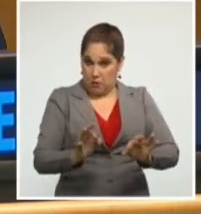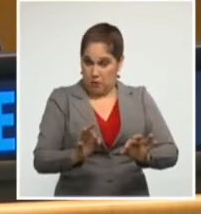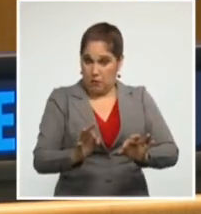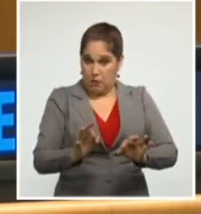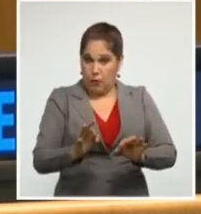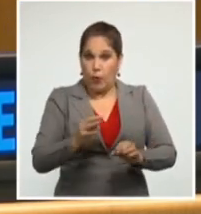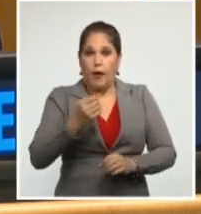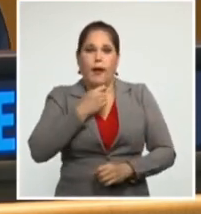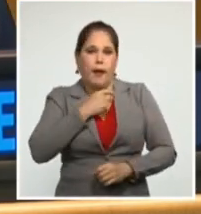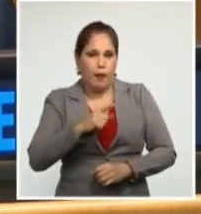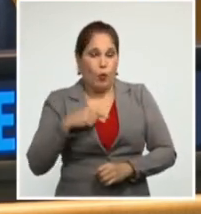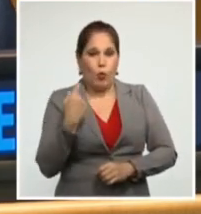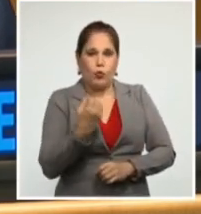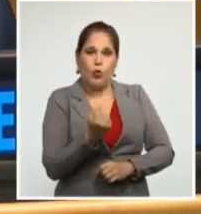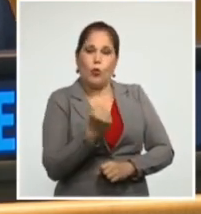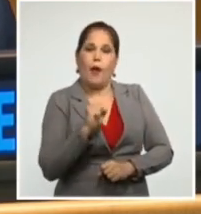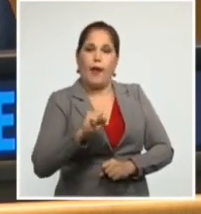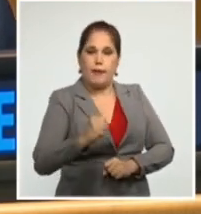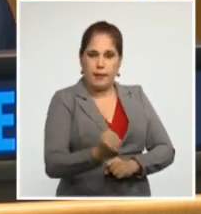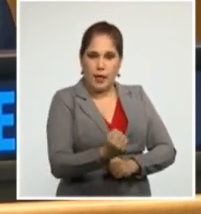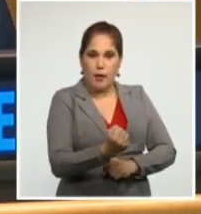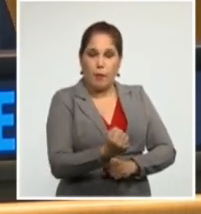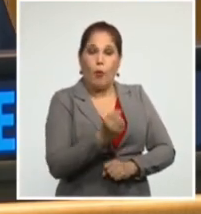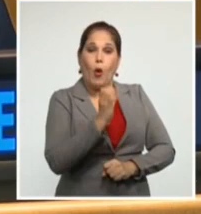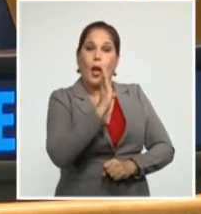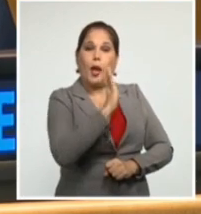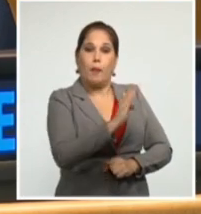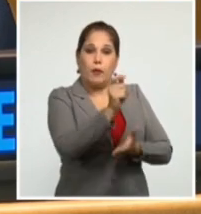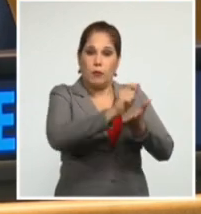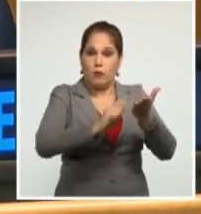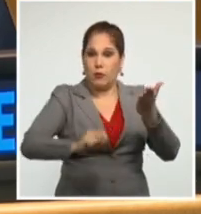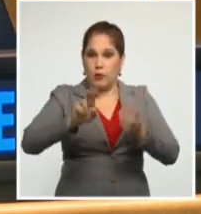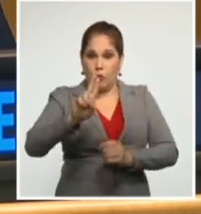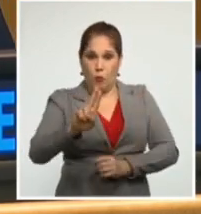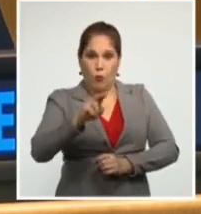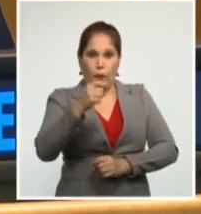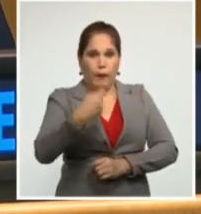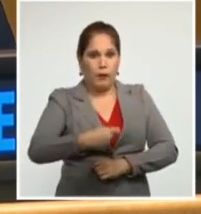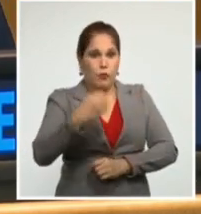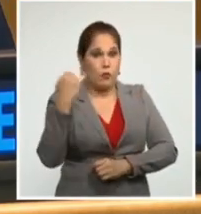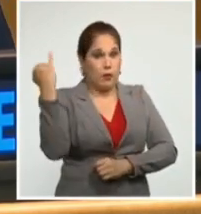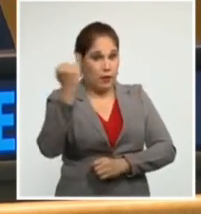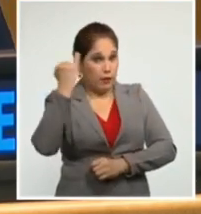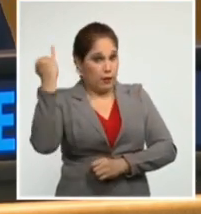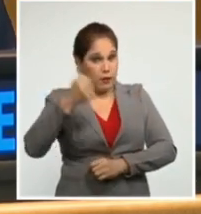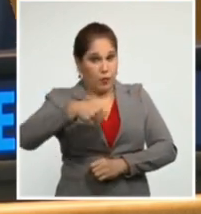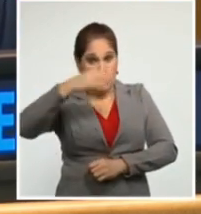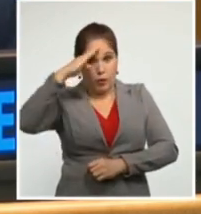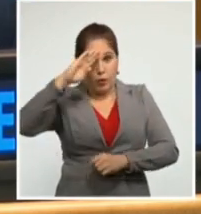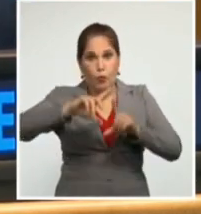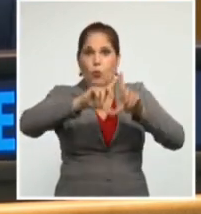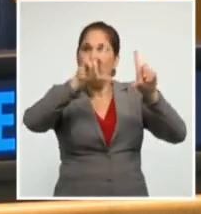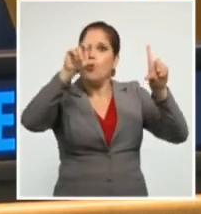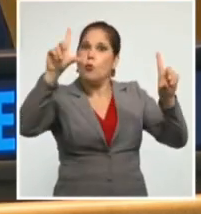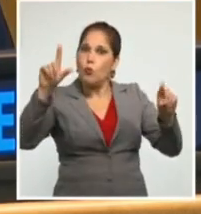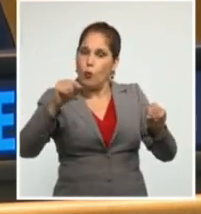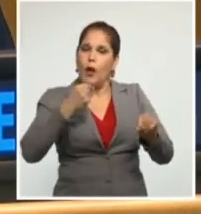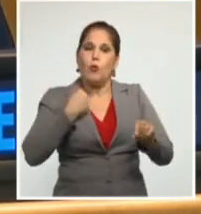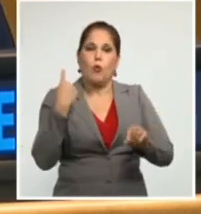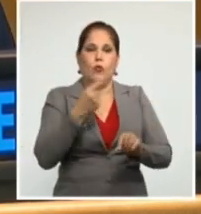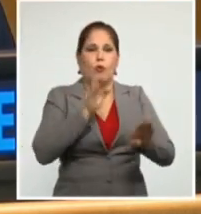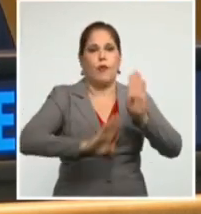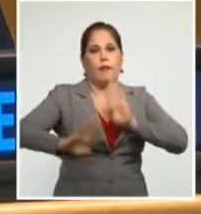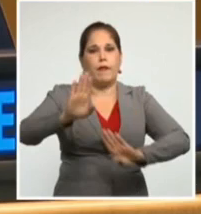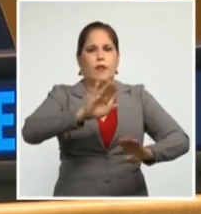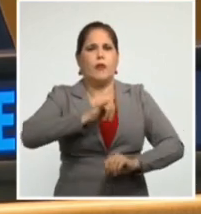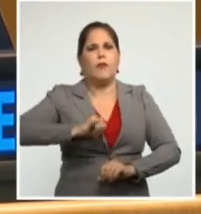cuando exigimos el respeto a la Carta de las Naciones Unidas y al derecho internacional, en el caso de Cuba, estamos defendiendo el derecho a